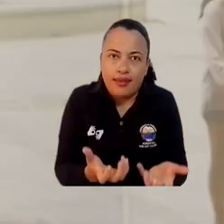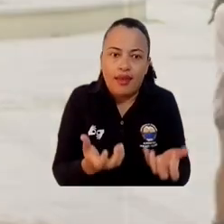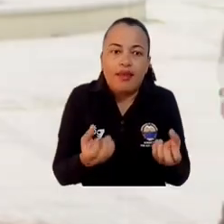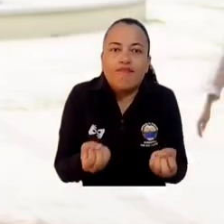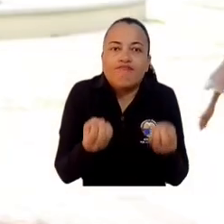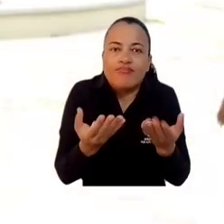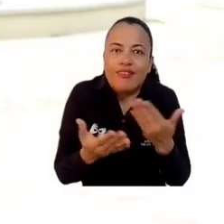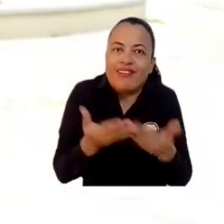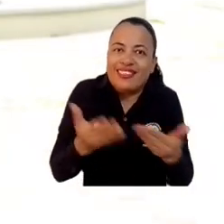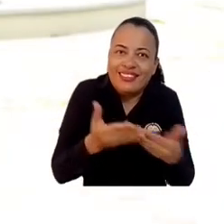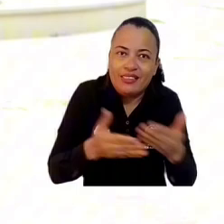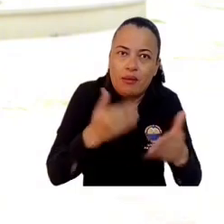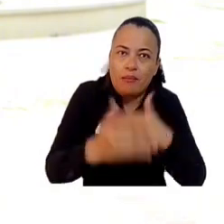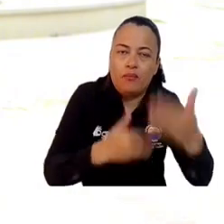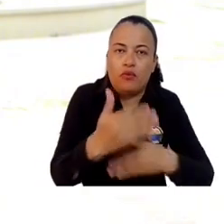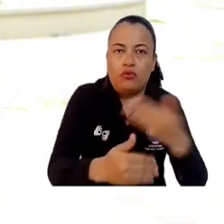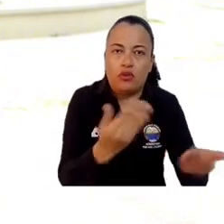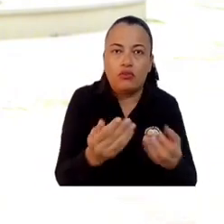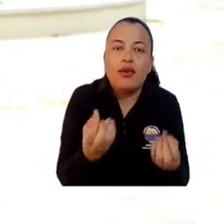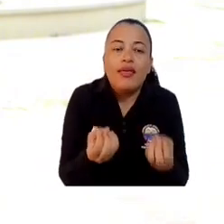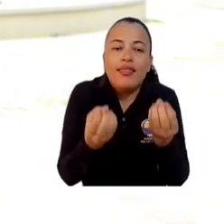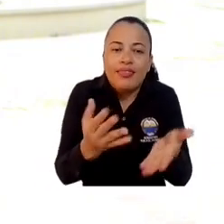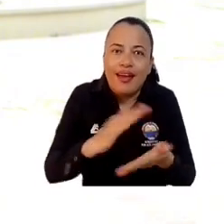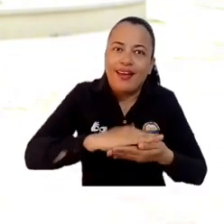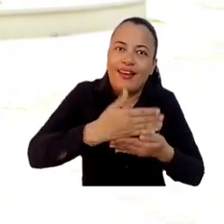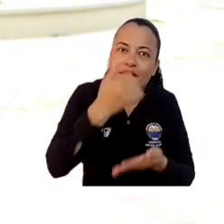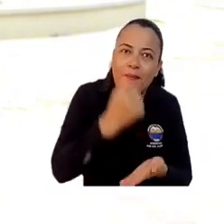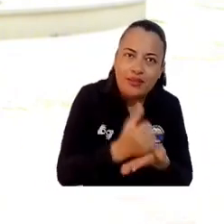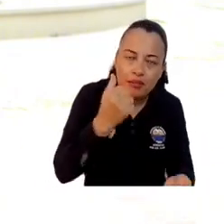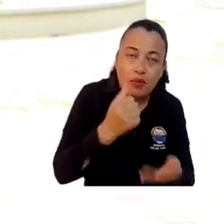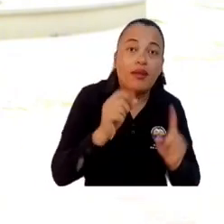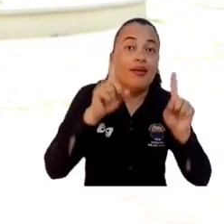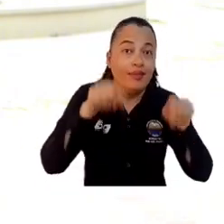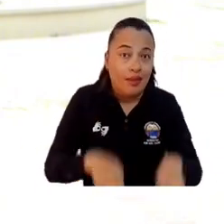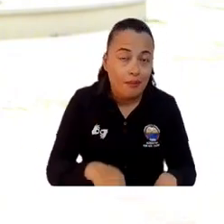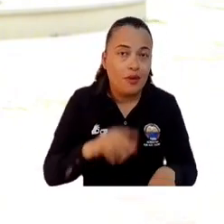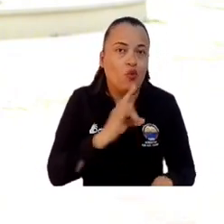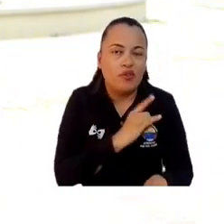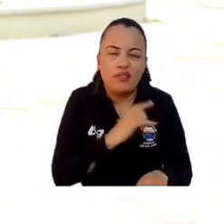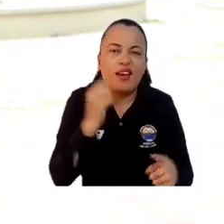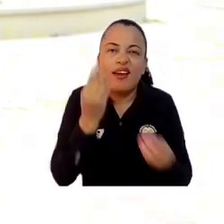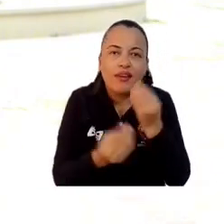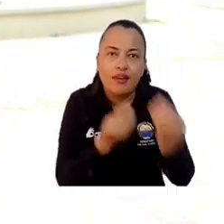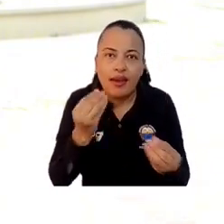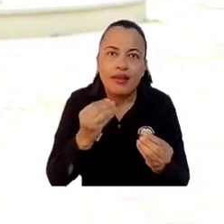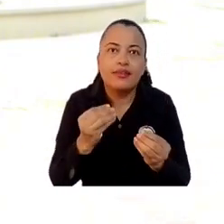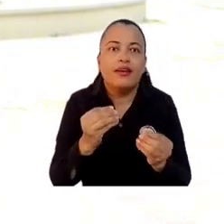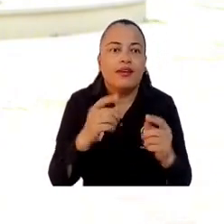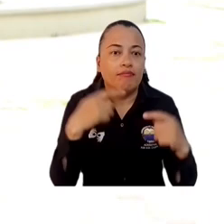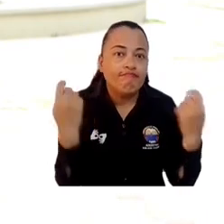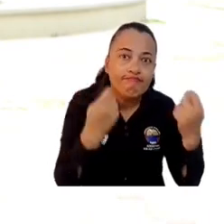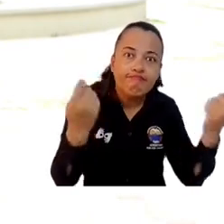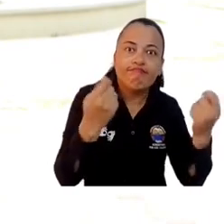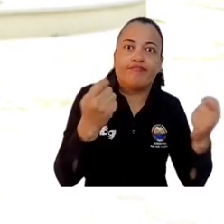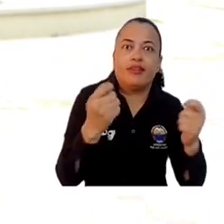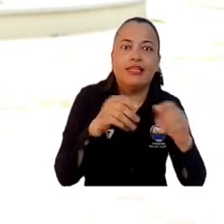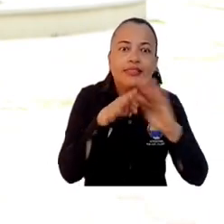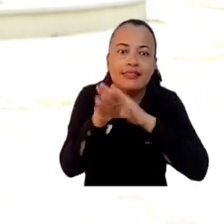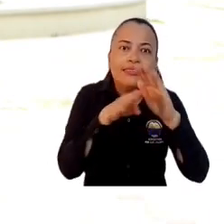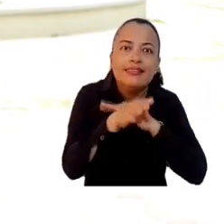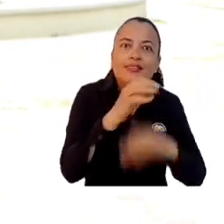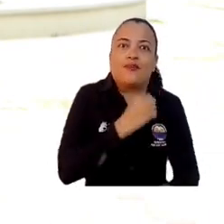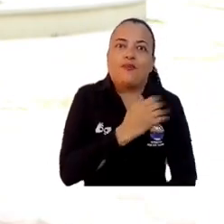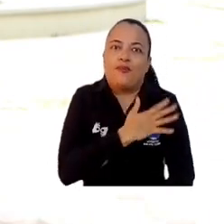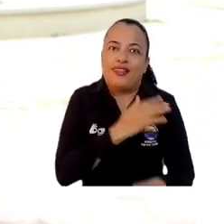quiere es facilitar este proceso a través de la entrega de pasaportes pero a la vez va a fomentar el acceso